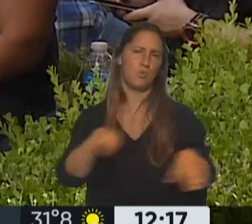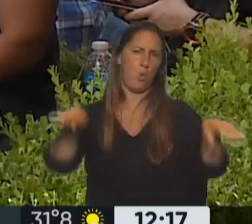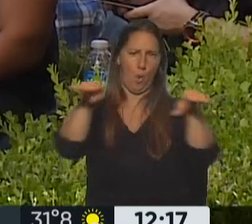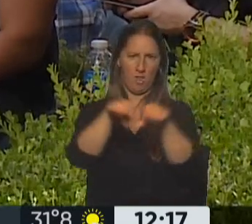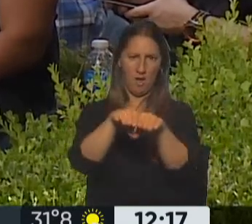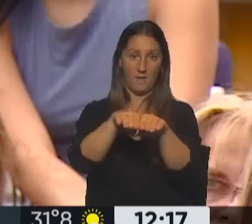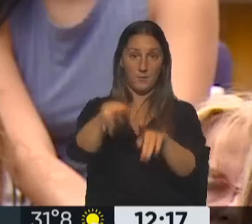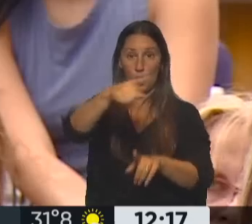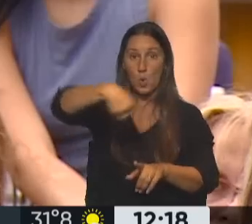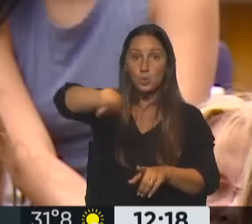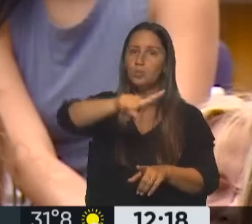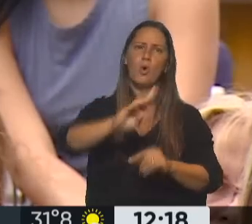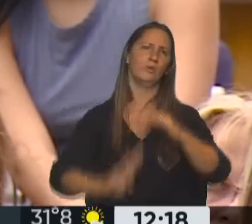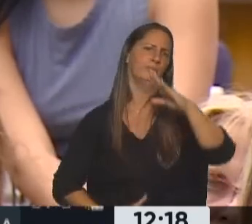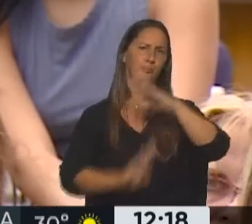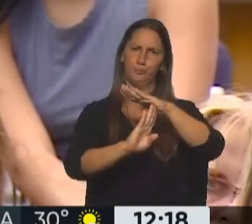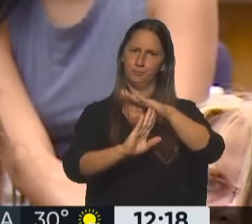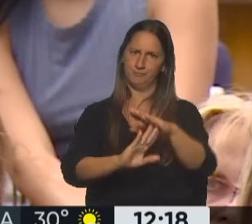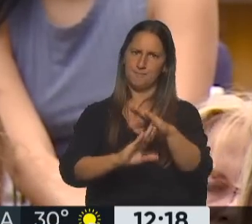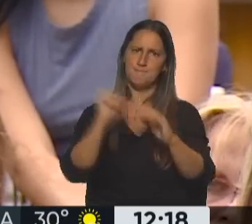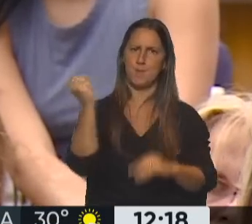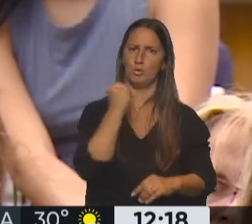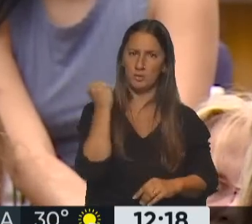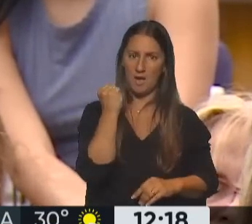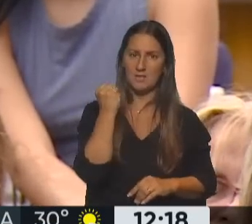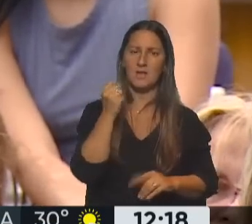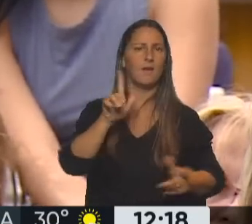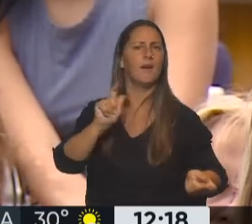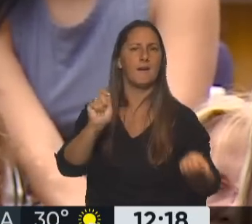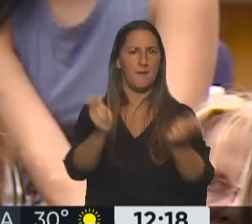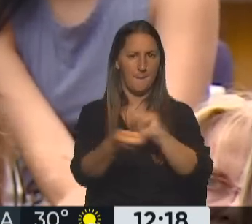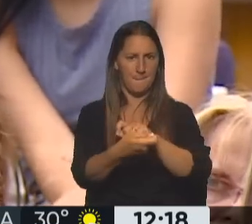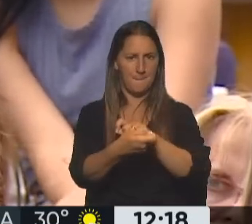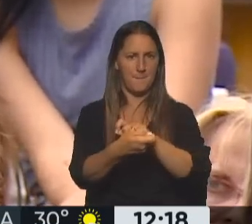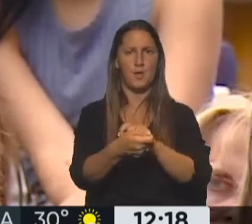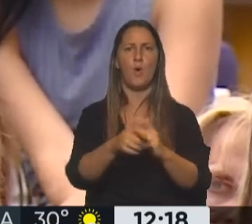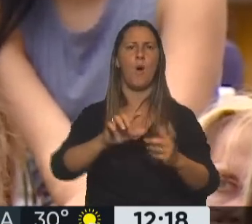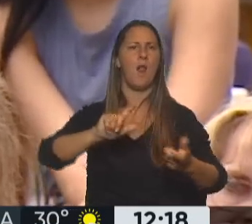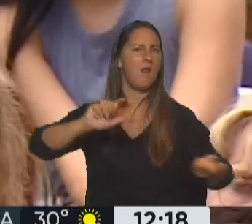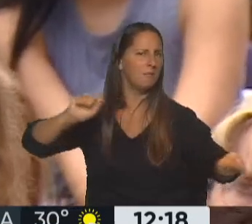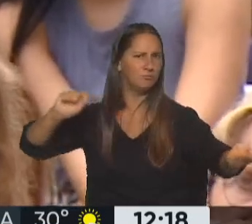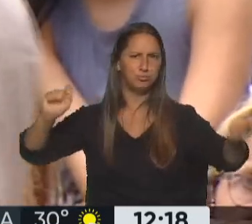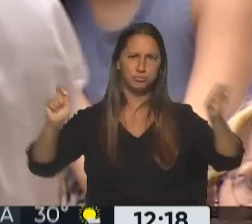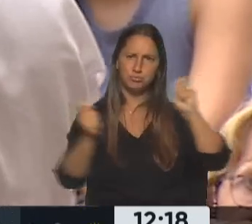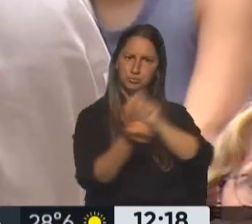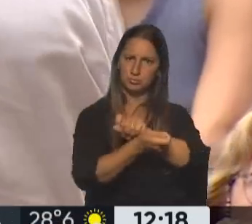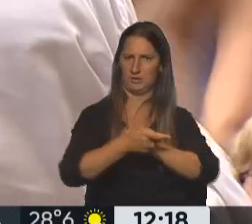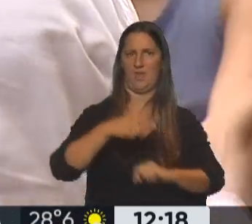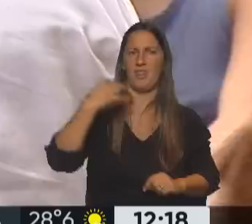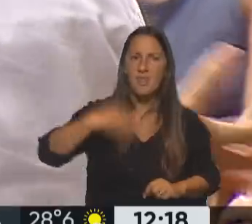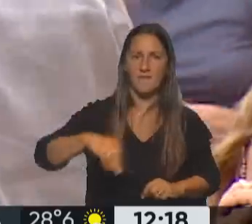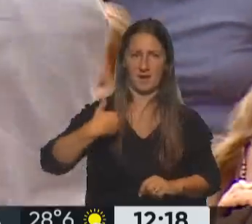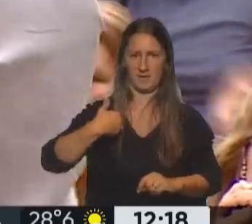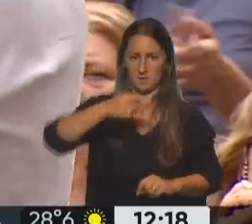Ustedes son los motores, son los protagonistas del cambio, de la transformación que tenemos que llevar adelante en la Argentina.